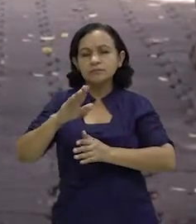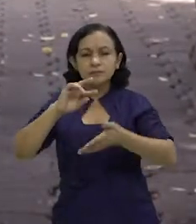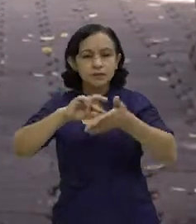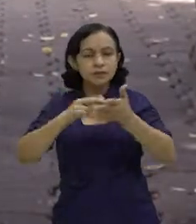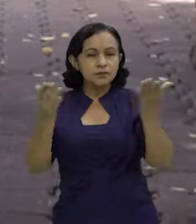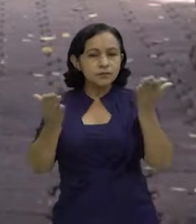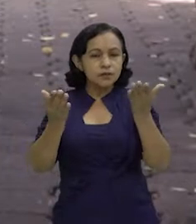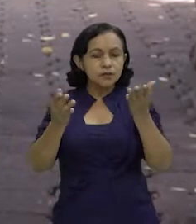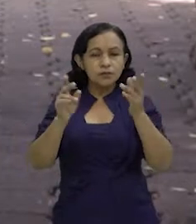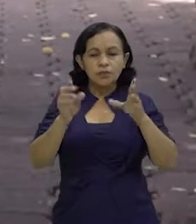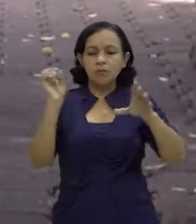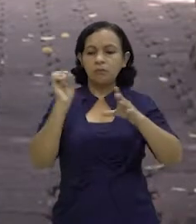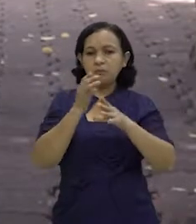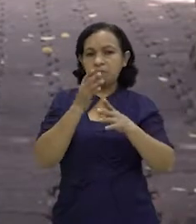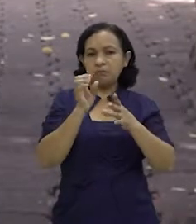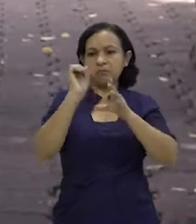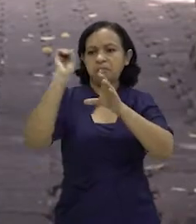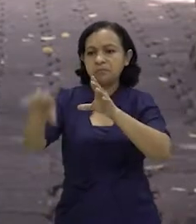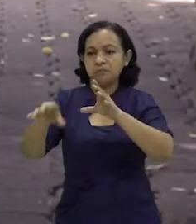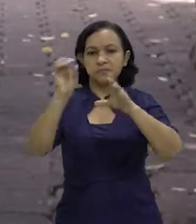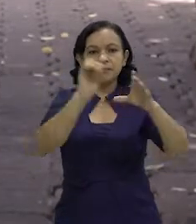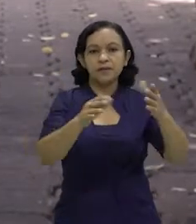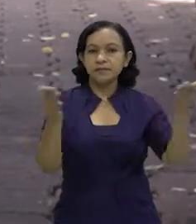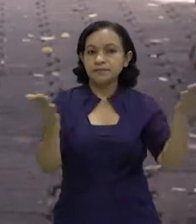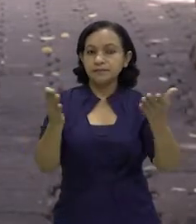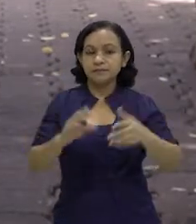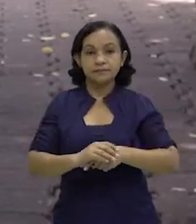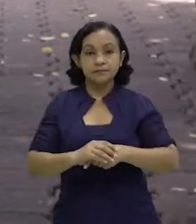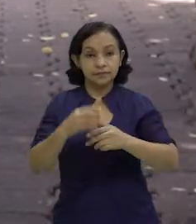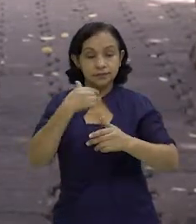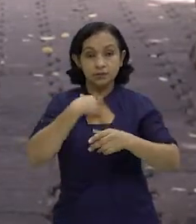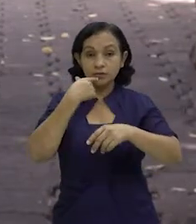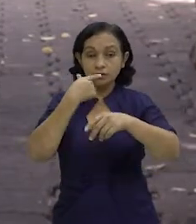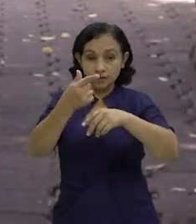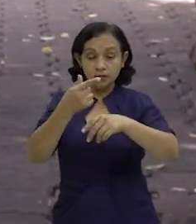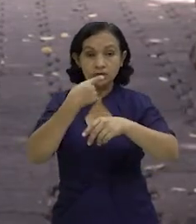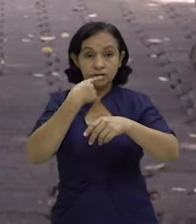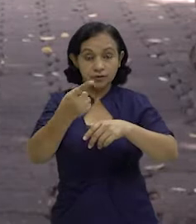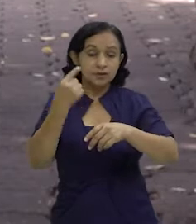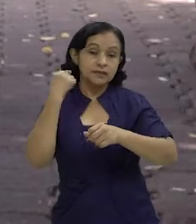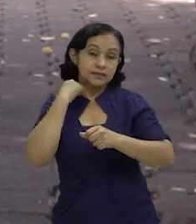de cómo deshacerse de la basura. Mi mensaje es ese,